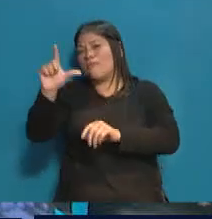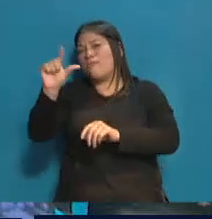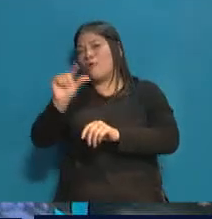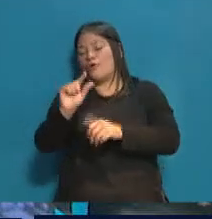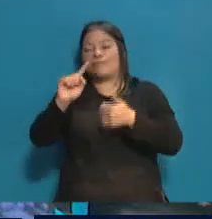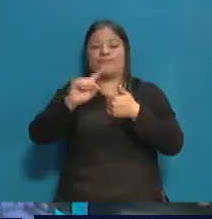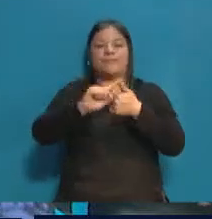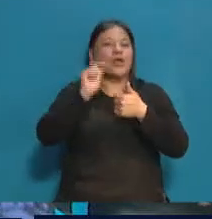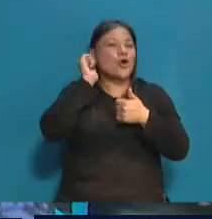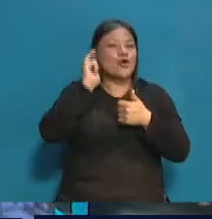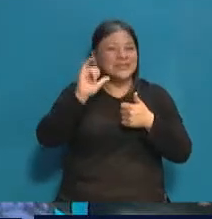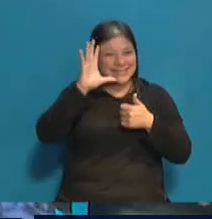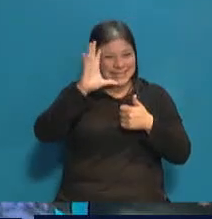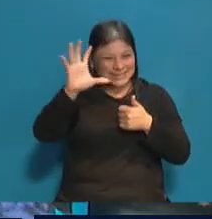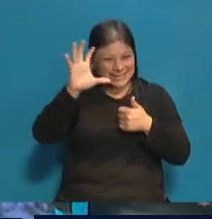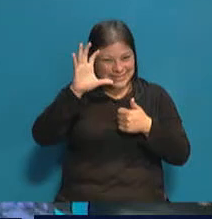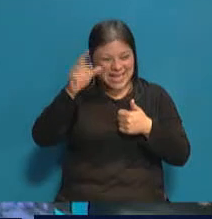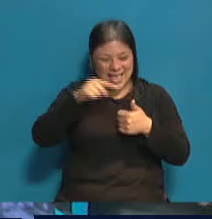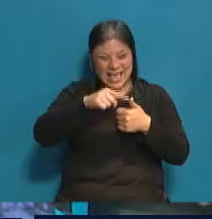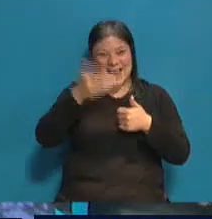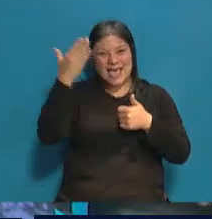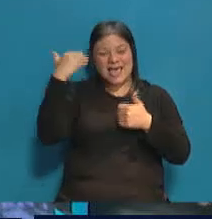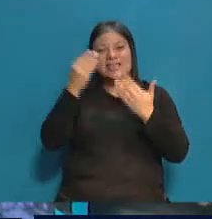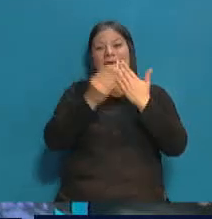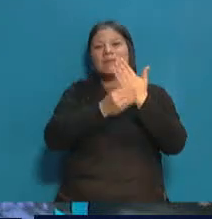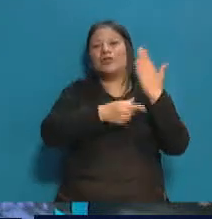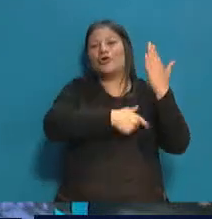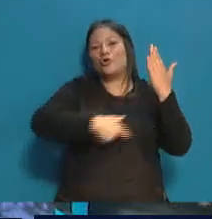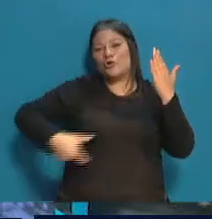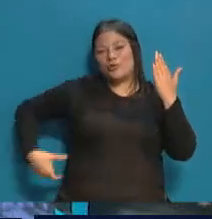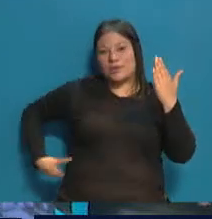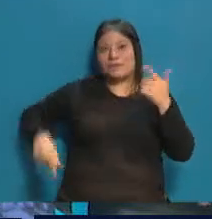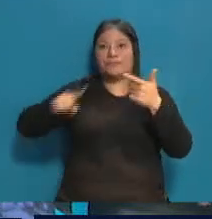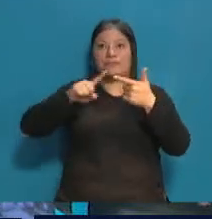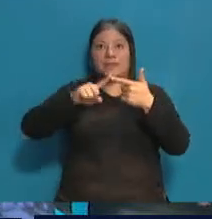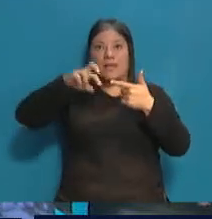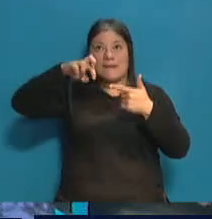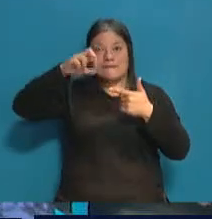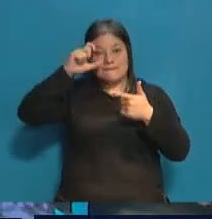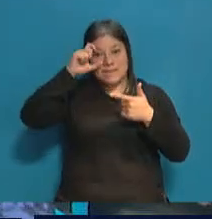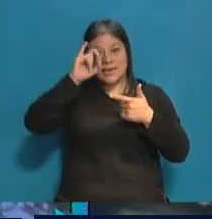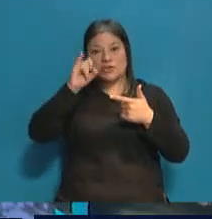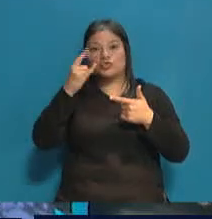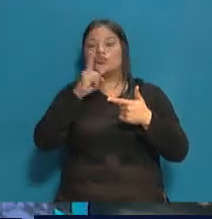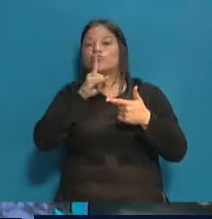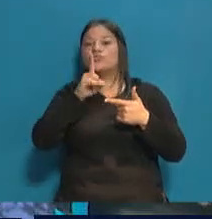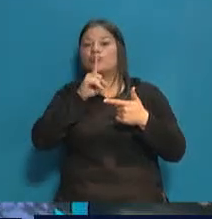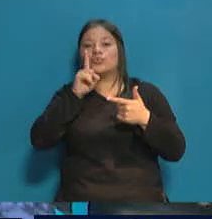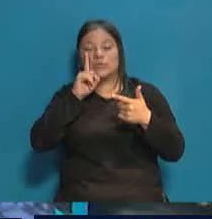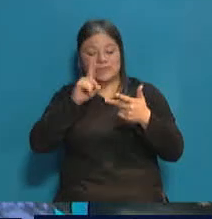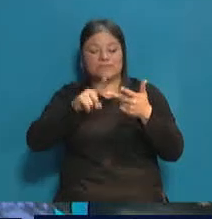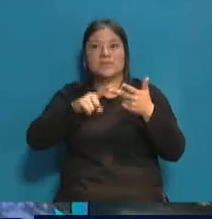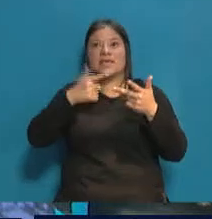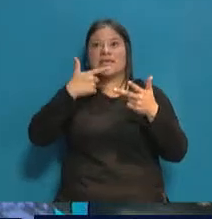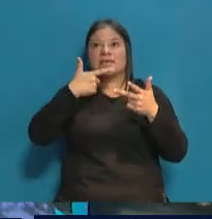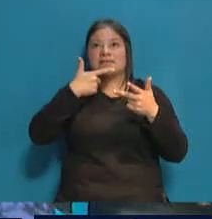Félix González, ¿te acordás de Félix González? Fue ministro de gobierno de la provincia. Duilio Pesutti mantiene su lugar. Y Mauricio